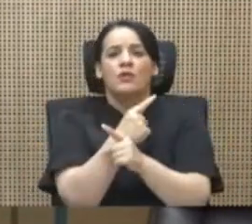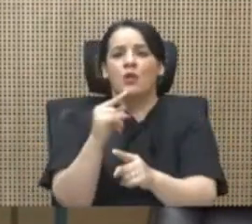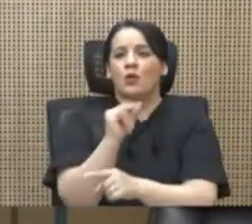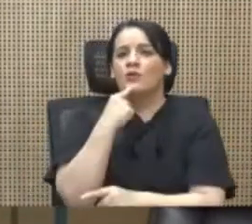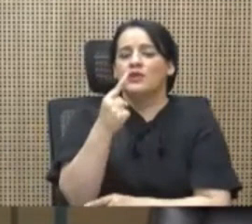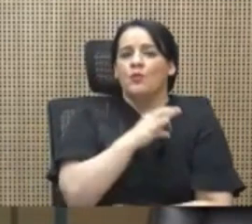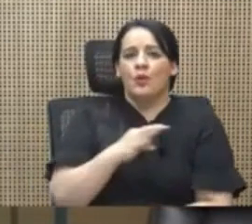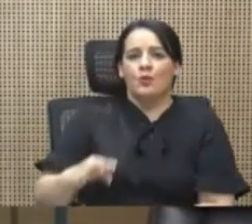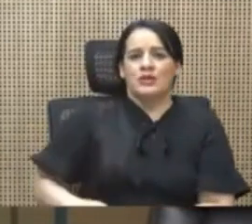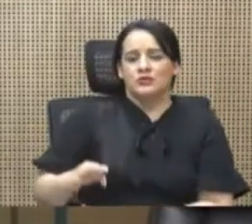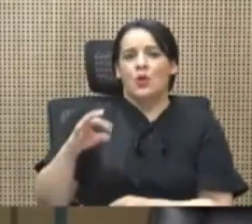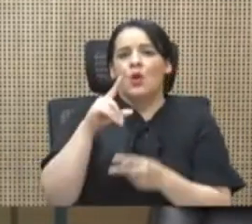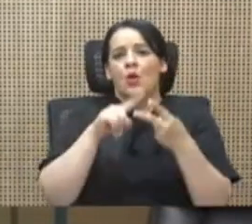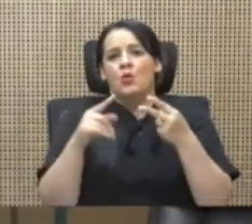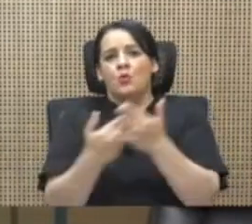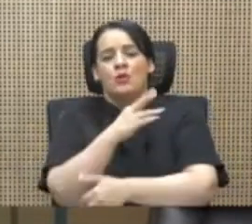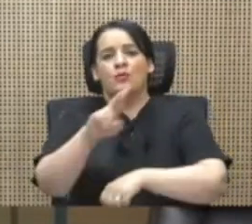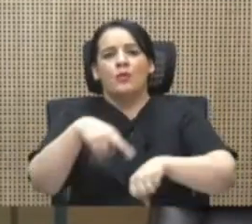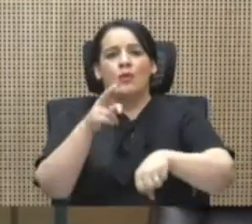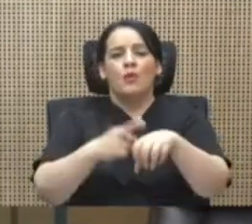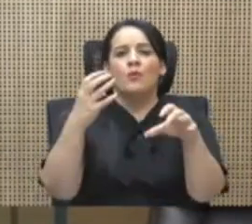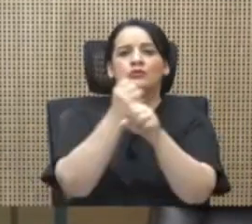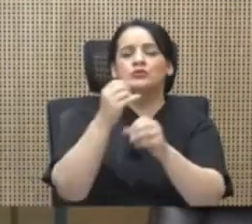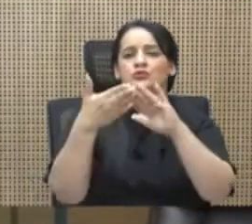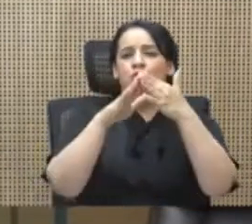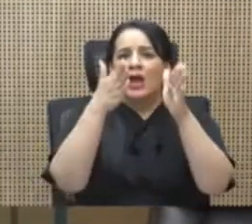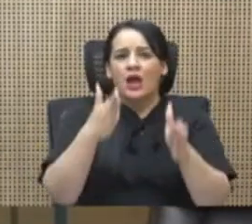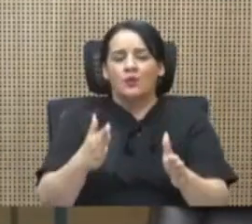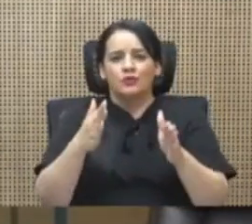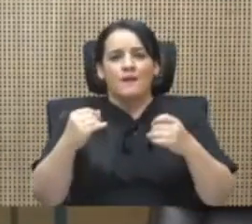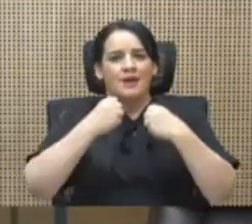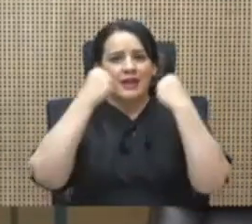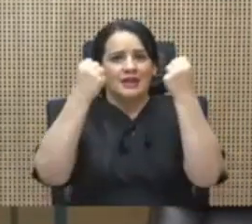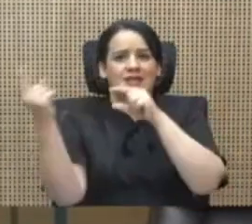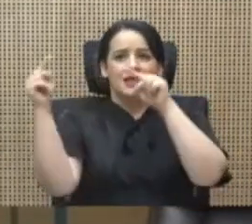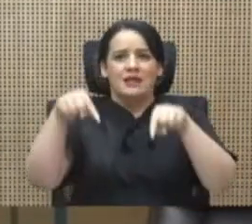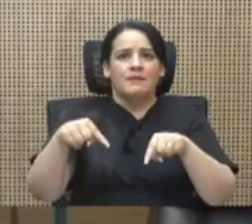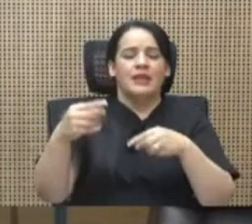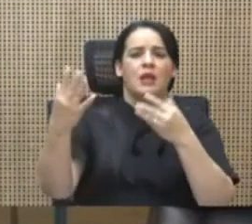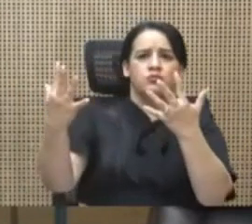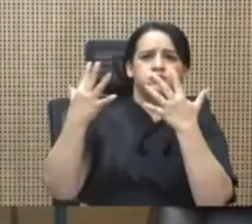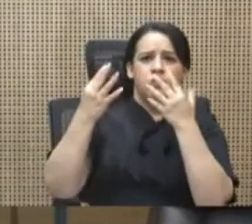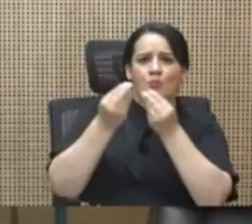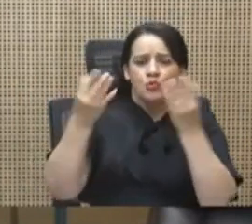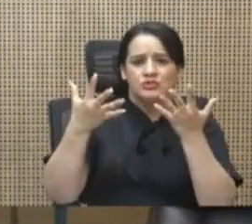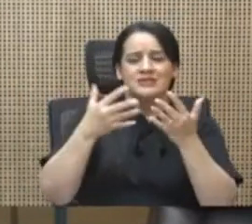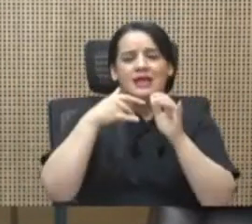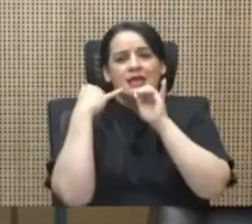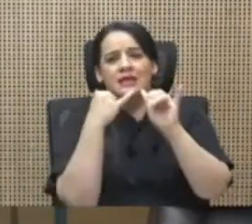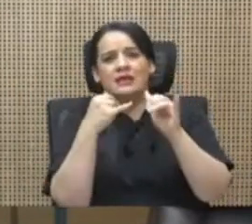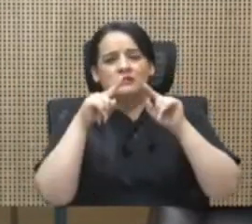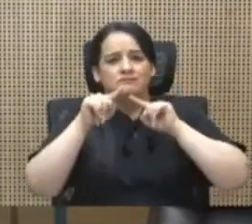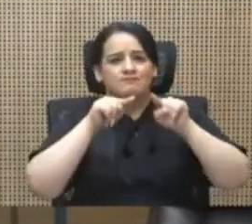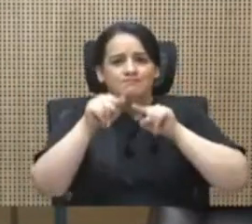Alvarado, como lo hizo Nueva República, como lo hicieron ciudadanos valientes, se les venía encima una ola de críticas y de ofensas.